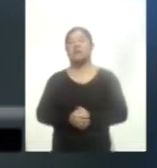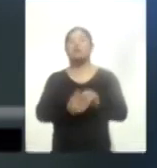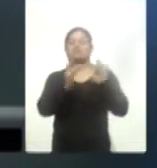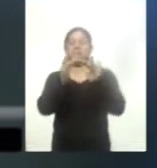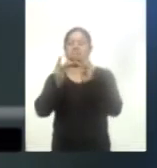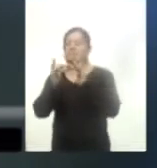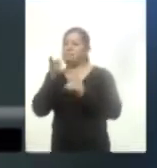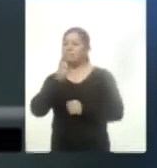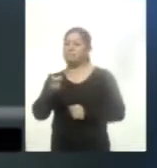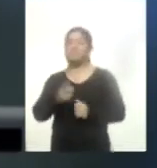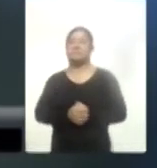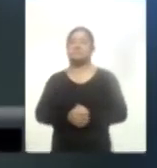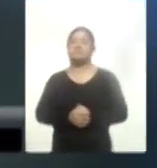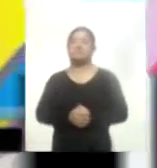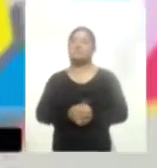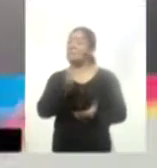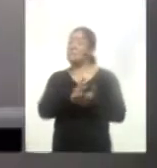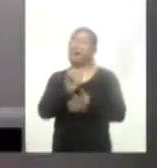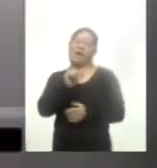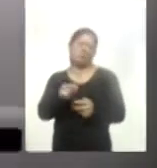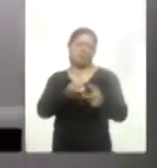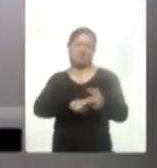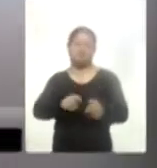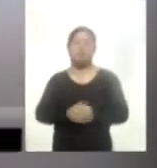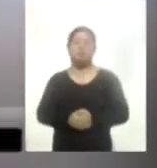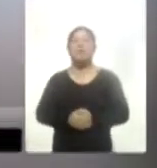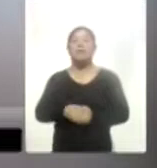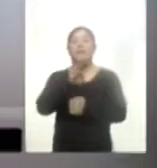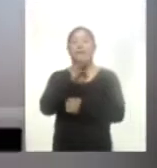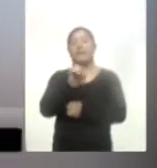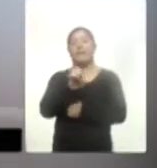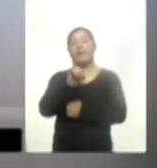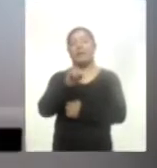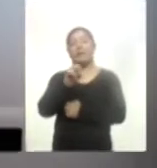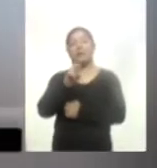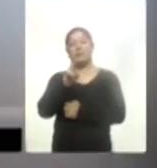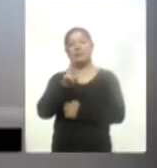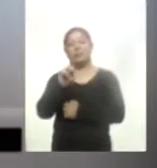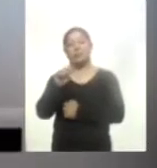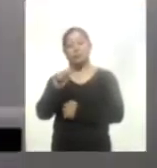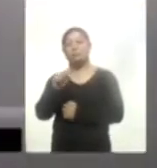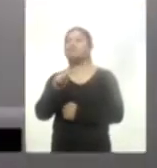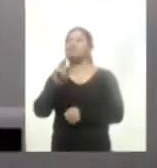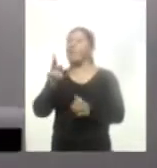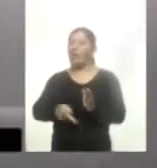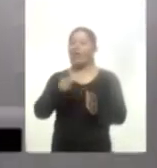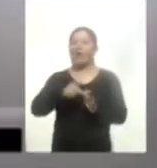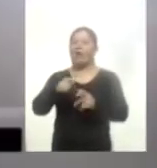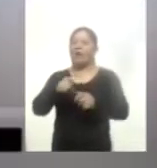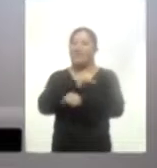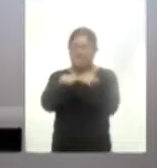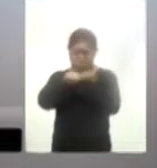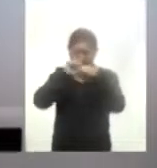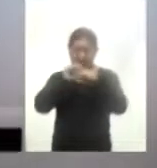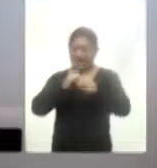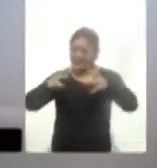calificándolo como una financiación inicial. El puerto de Beirut volvió a ser el centro de atención a un mes de la catastrófica explosión en la capital de